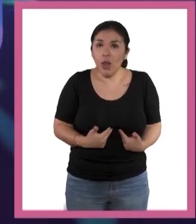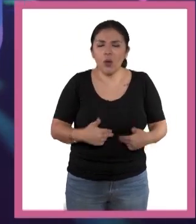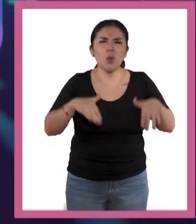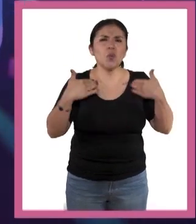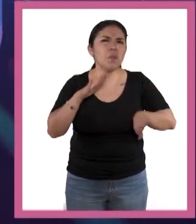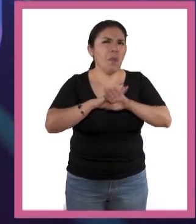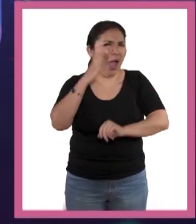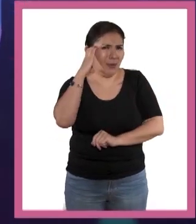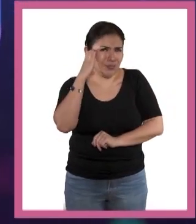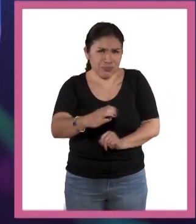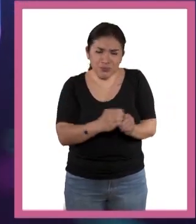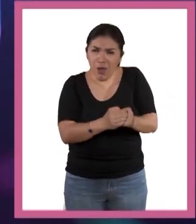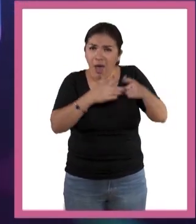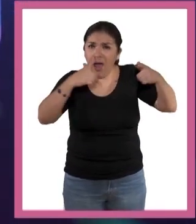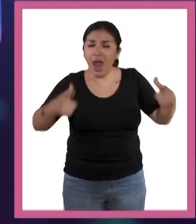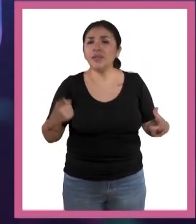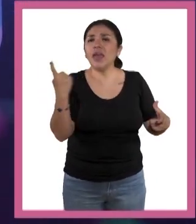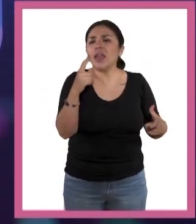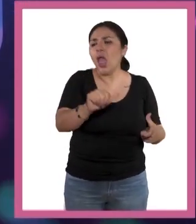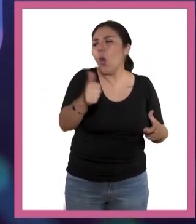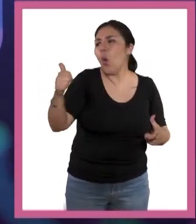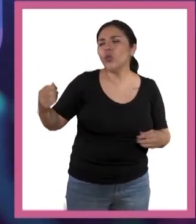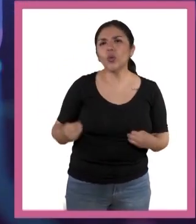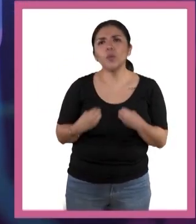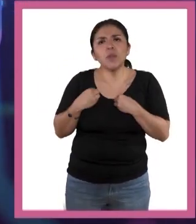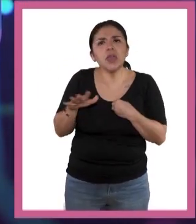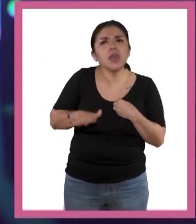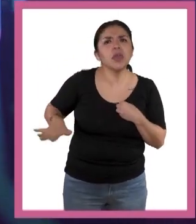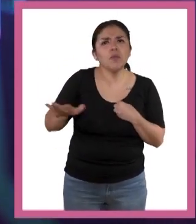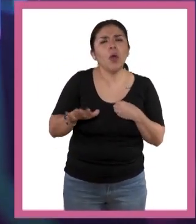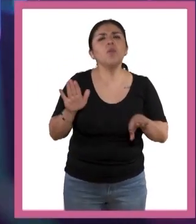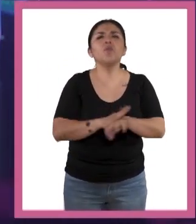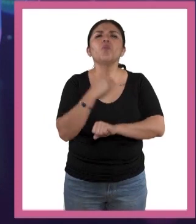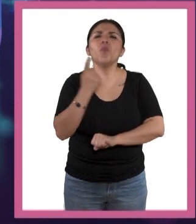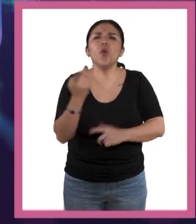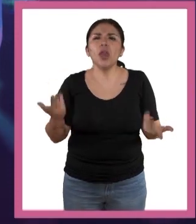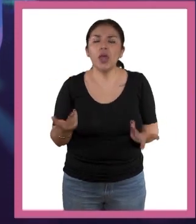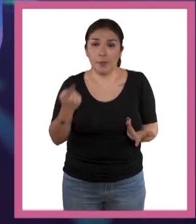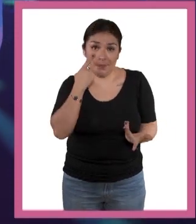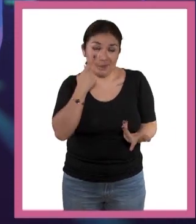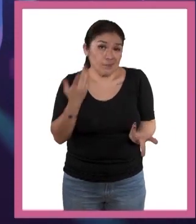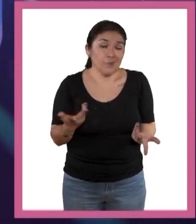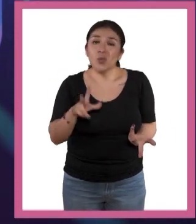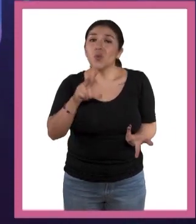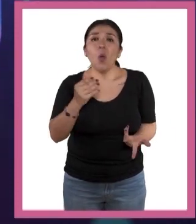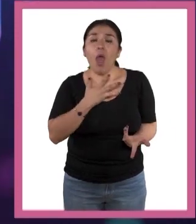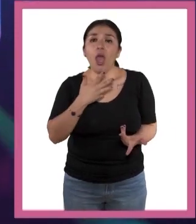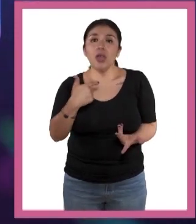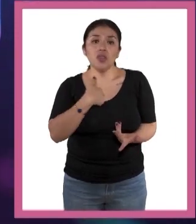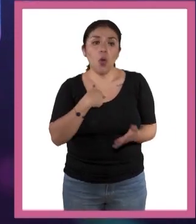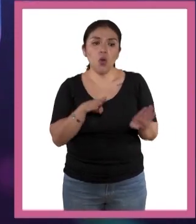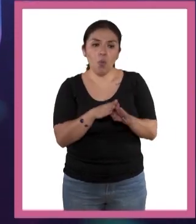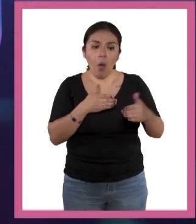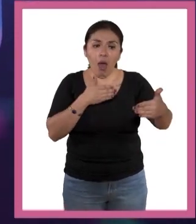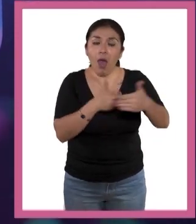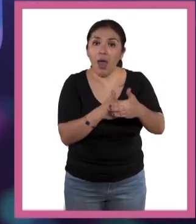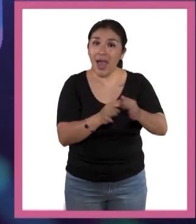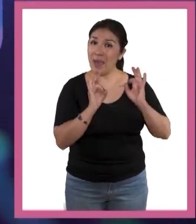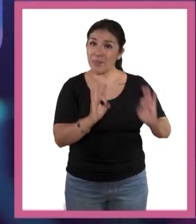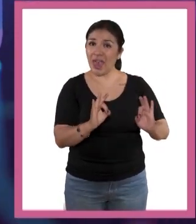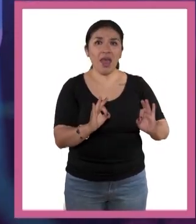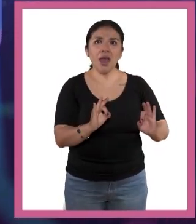mucho más grande que el resto de los seres vivos. En principio de cuentas, porque no nos limitamos a satisfacer